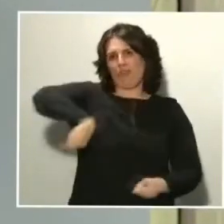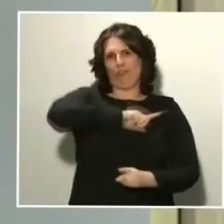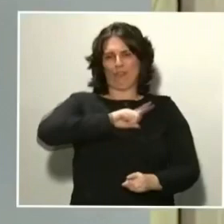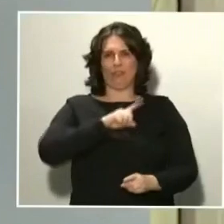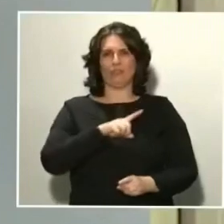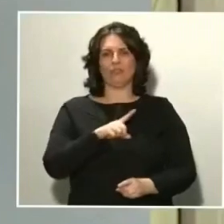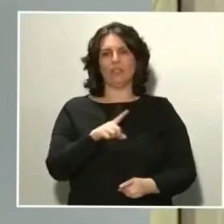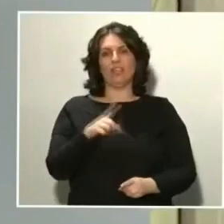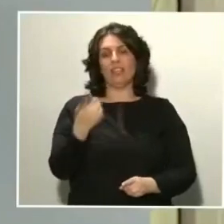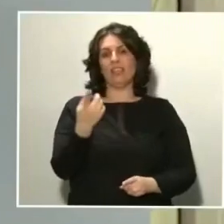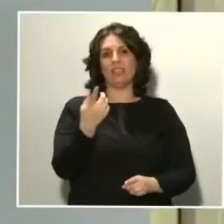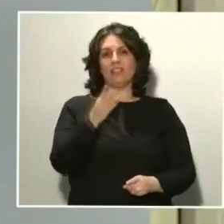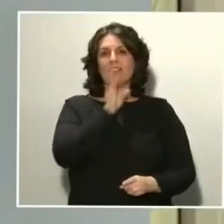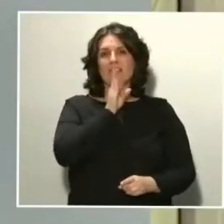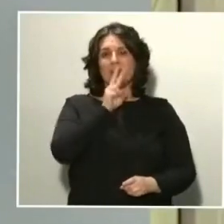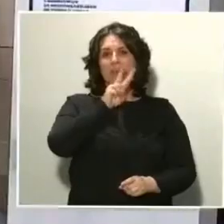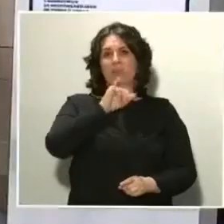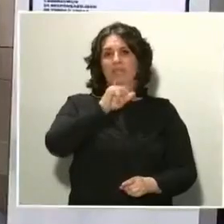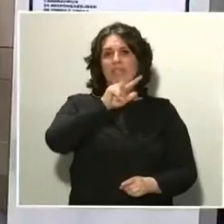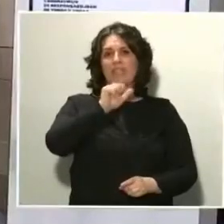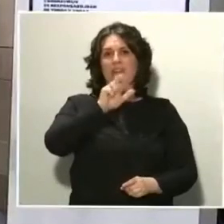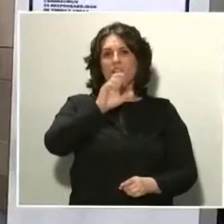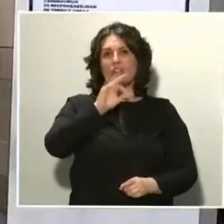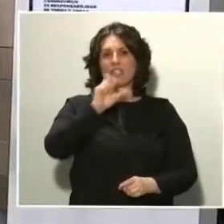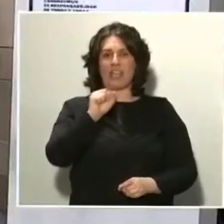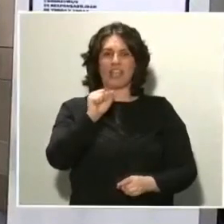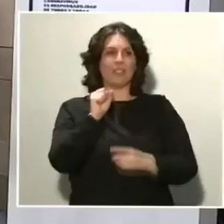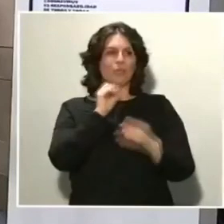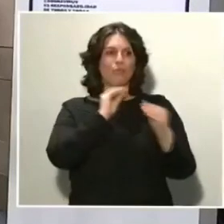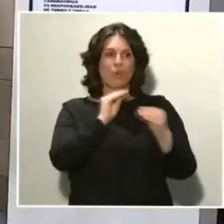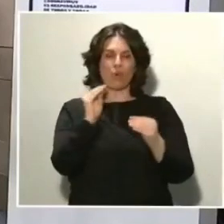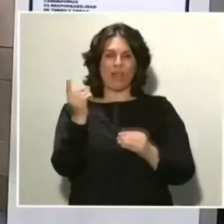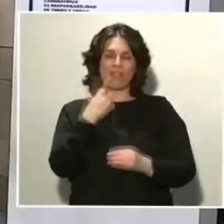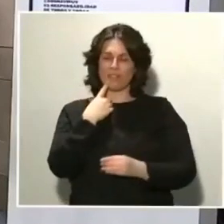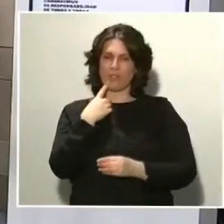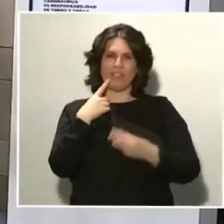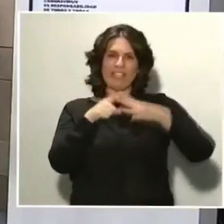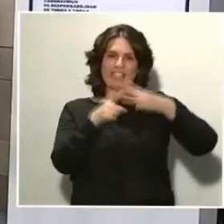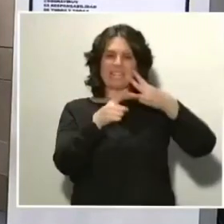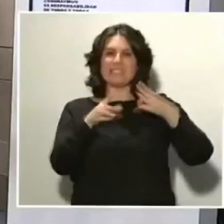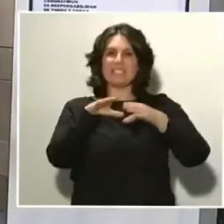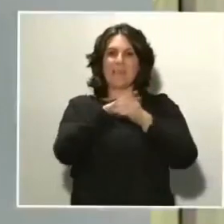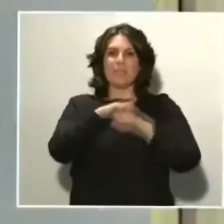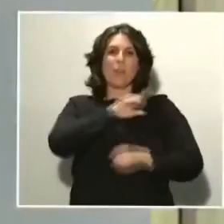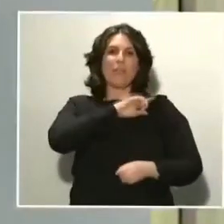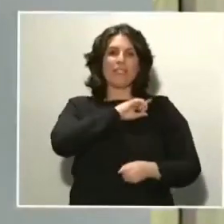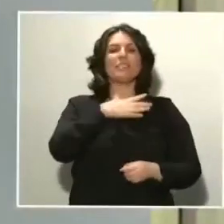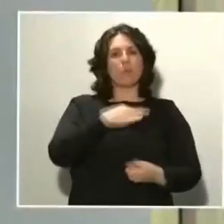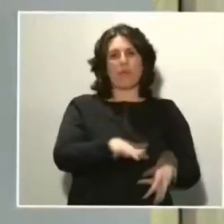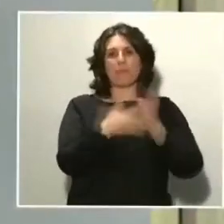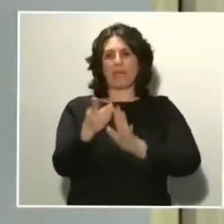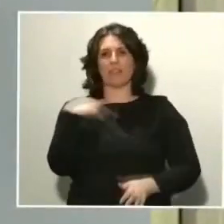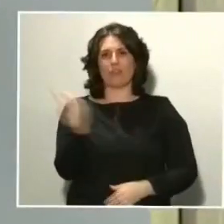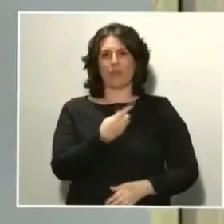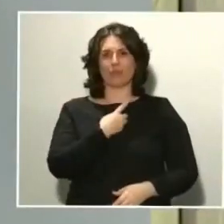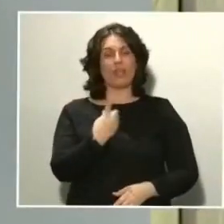general Villarroya en sus tres cualidades del mundo militar que podemos aplicar en esta época, que son la disciplina,